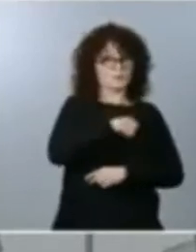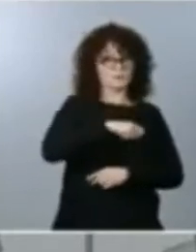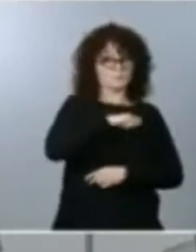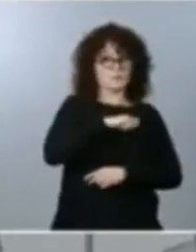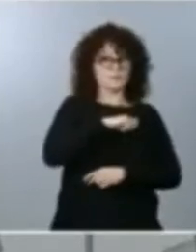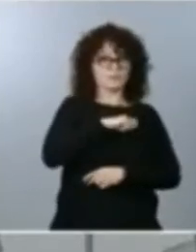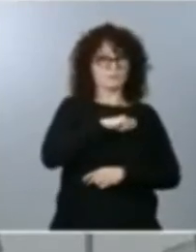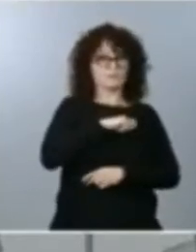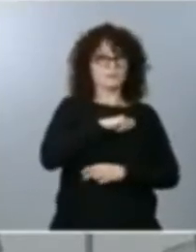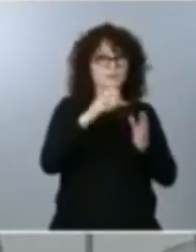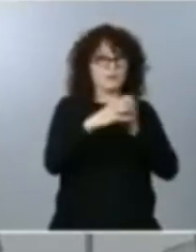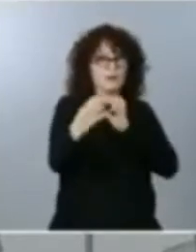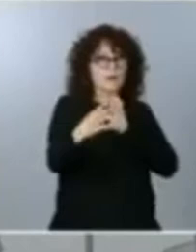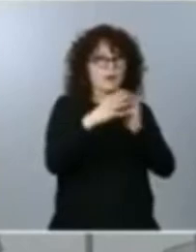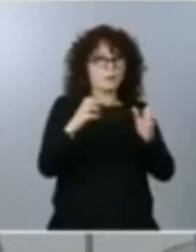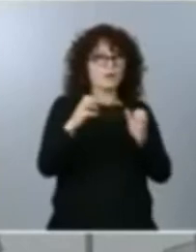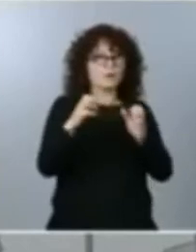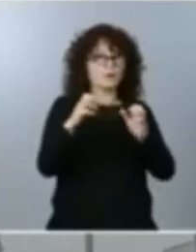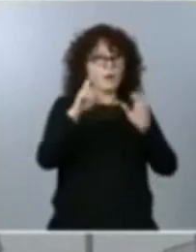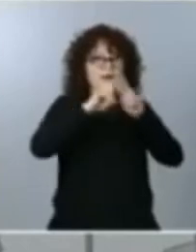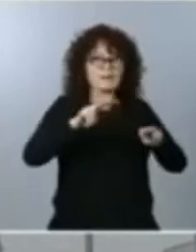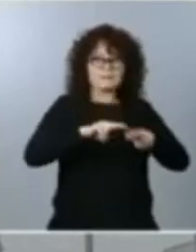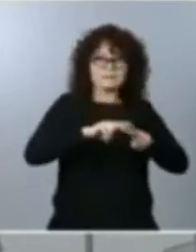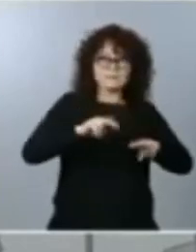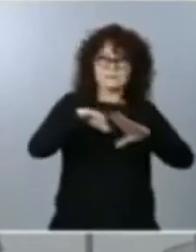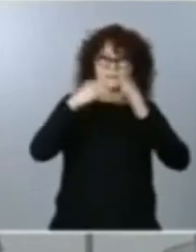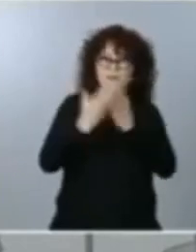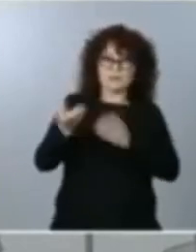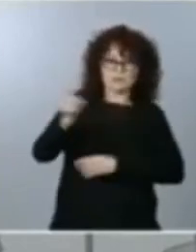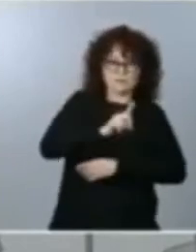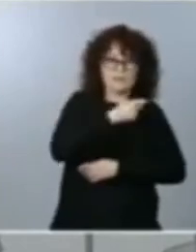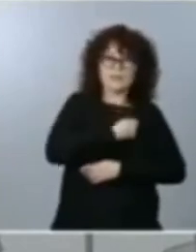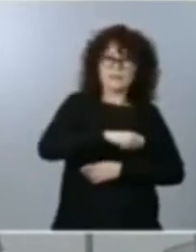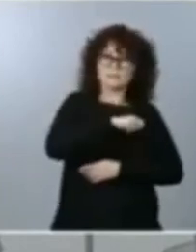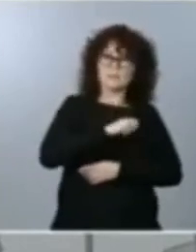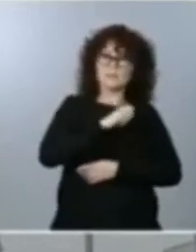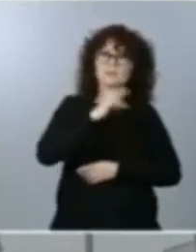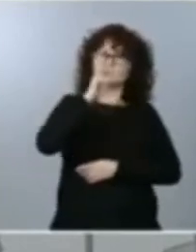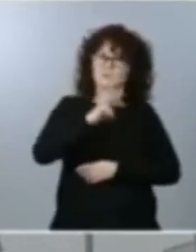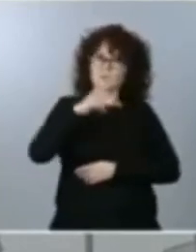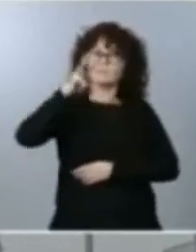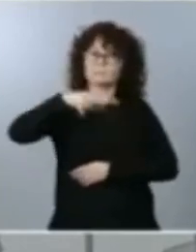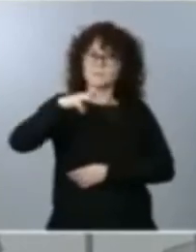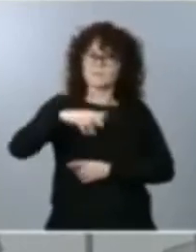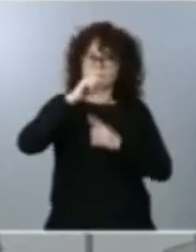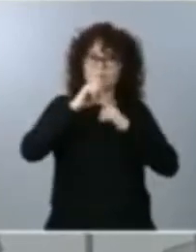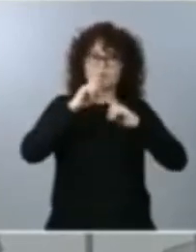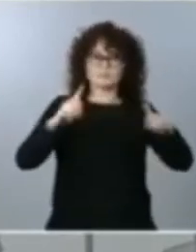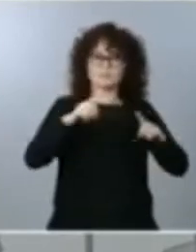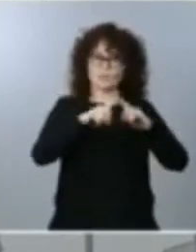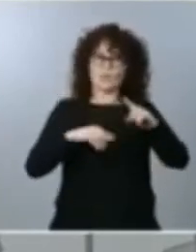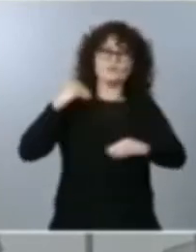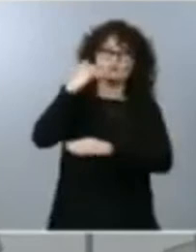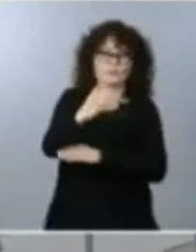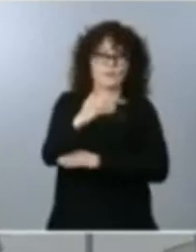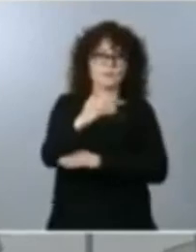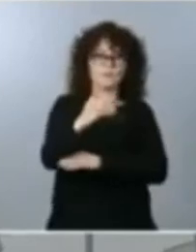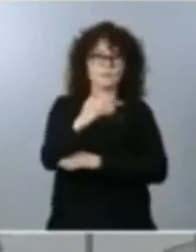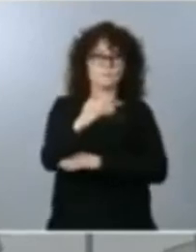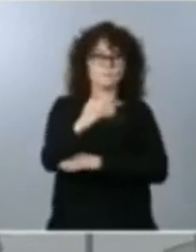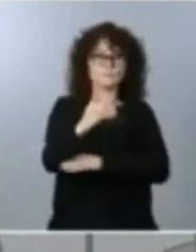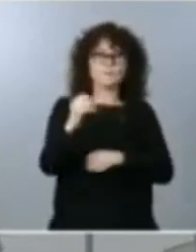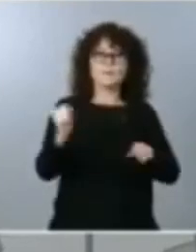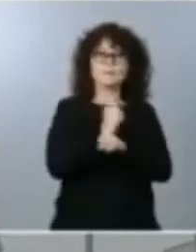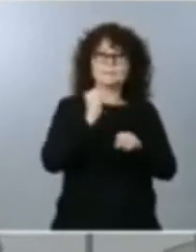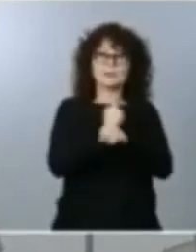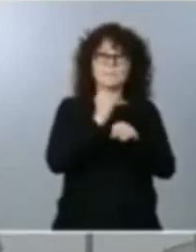los analistas internacionales sobre España en el tercer trimestre del año. El trabajo de todos como comunidad, creo que